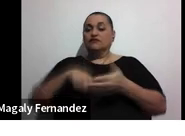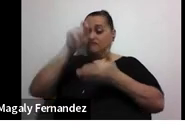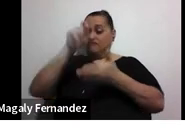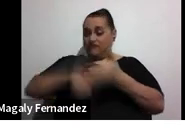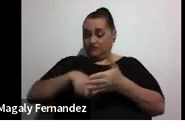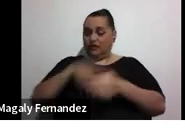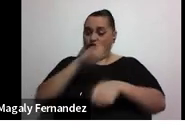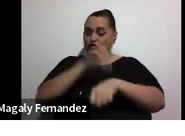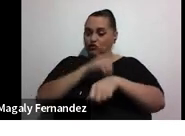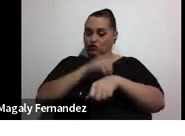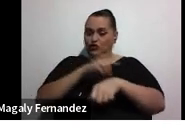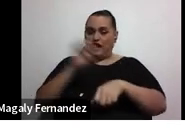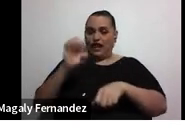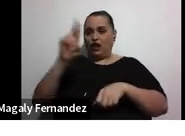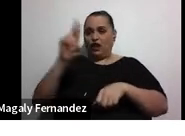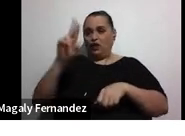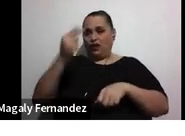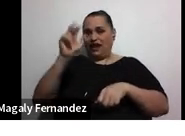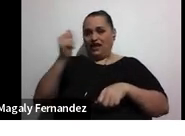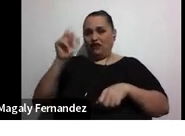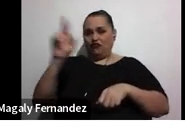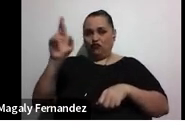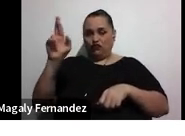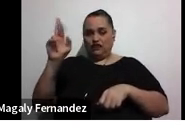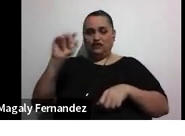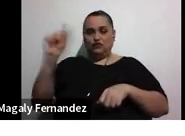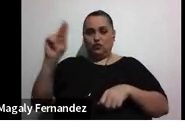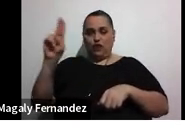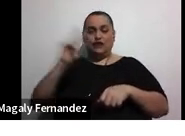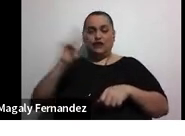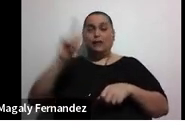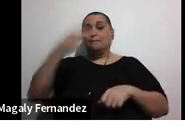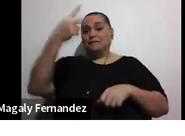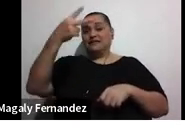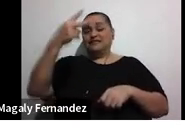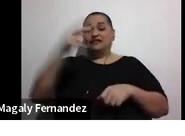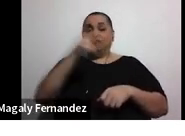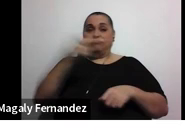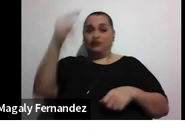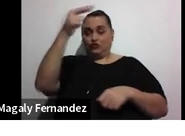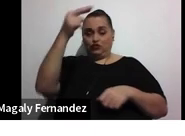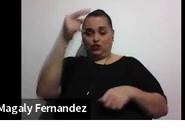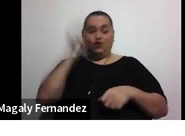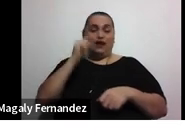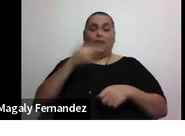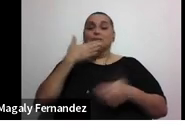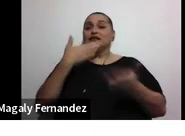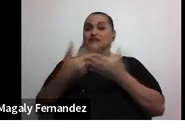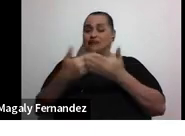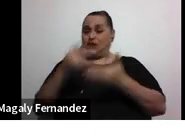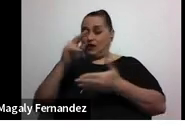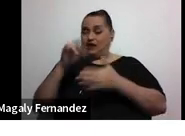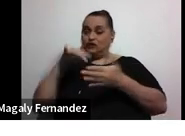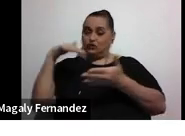doctora Eugenia Rodríguez Ugalde vicerectora de bienestar estudiantil y extensión universitaria